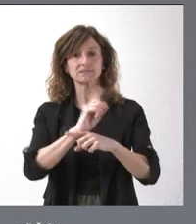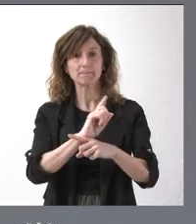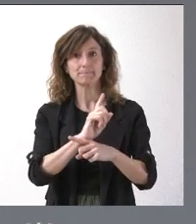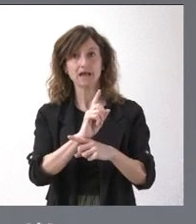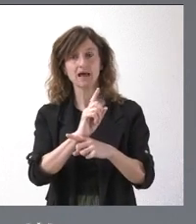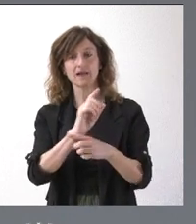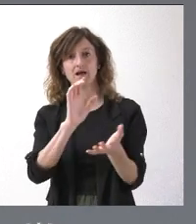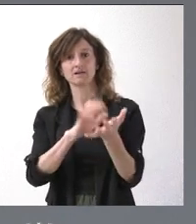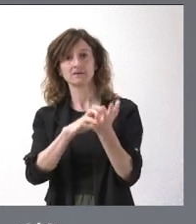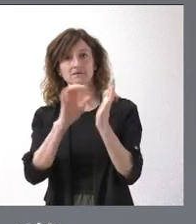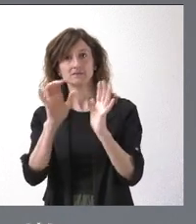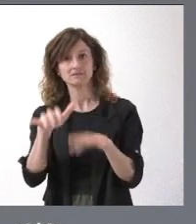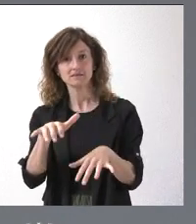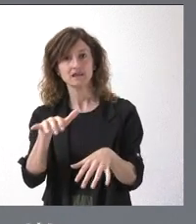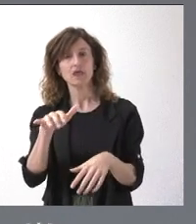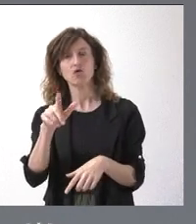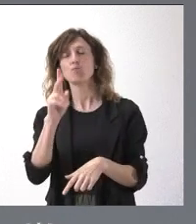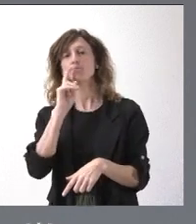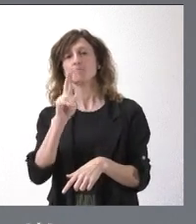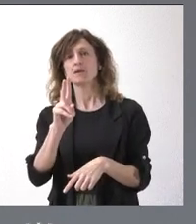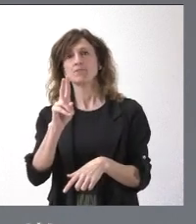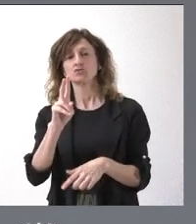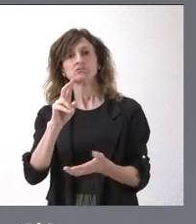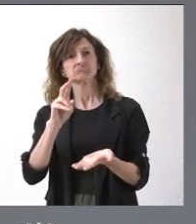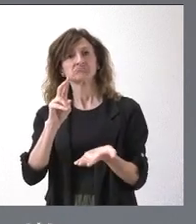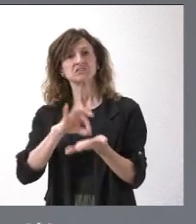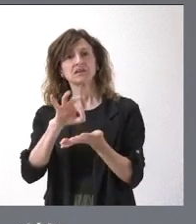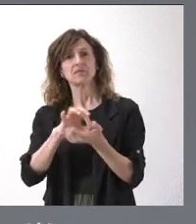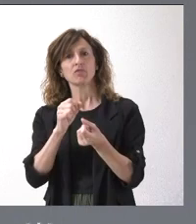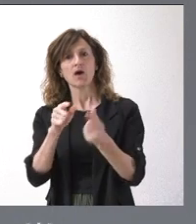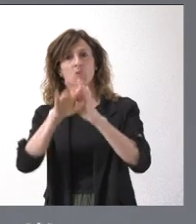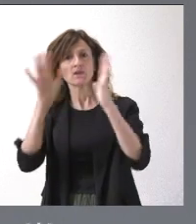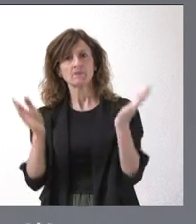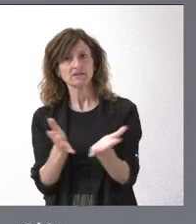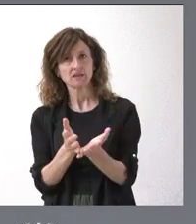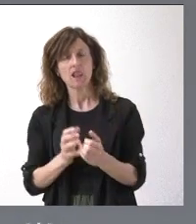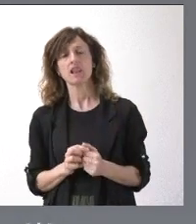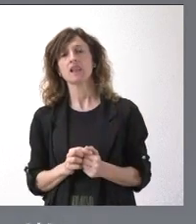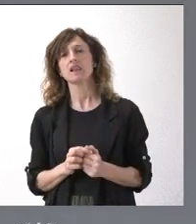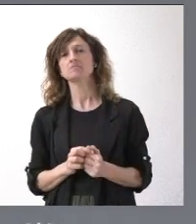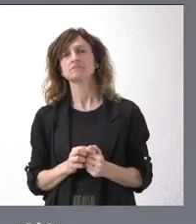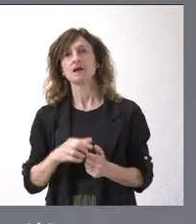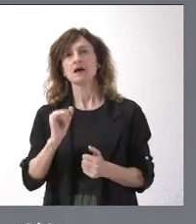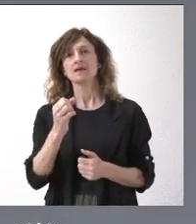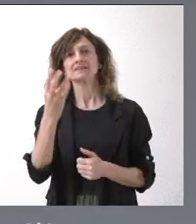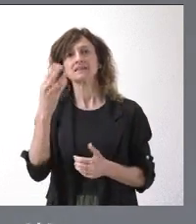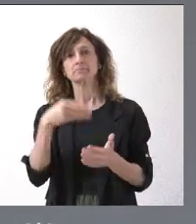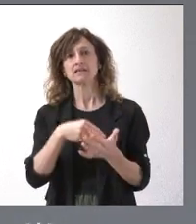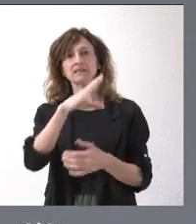que en Castilla y León se considera una prestación universal y que llega a 3